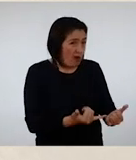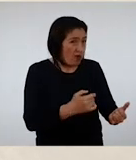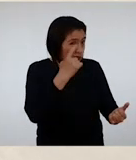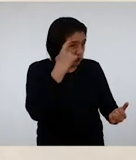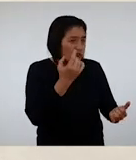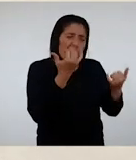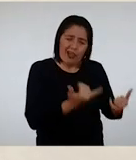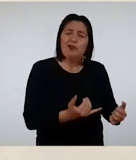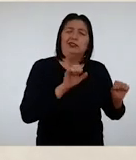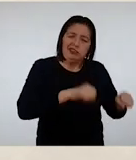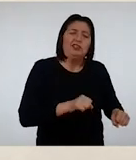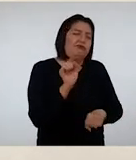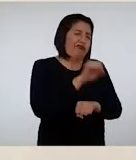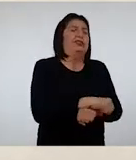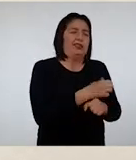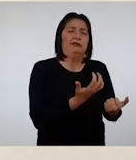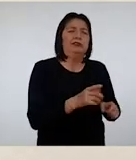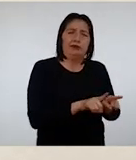esta vez no será la excepción